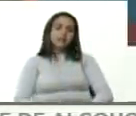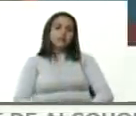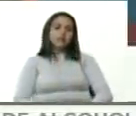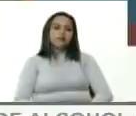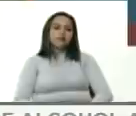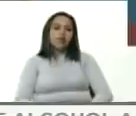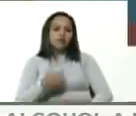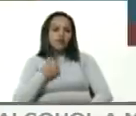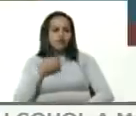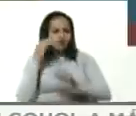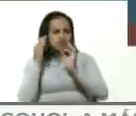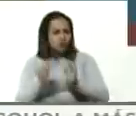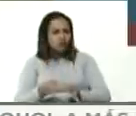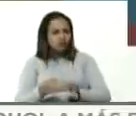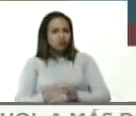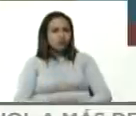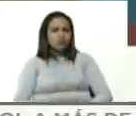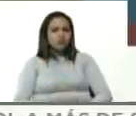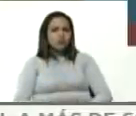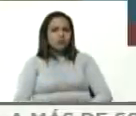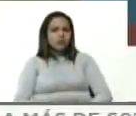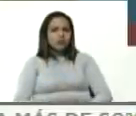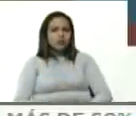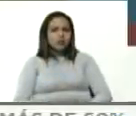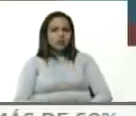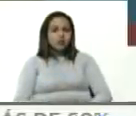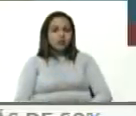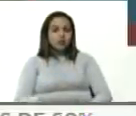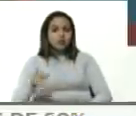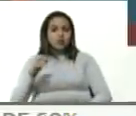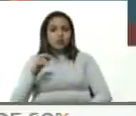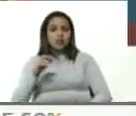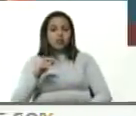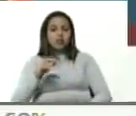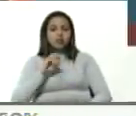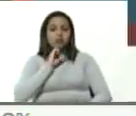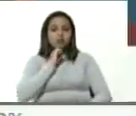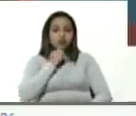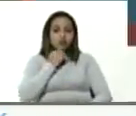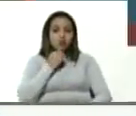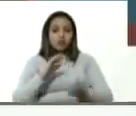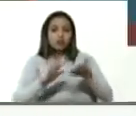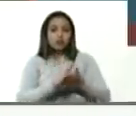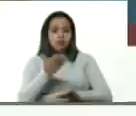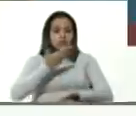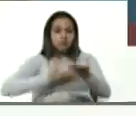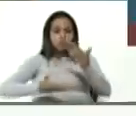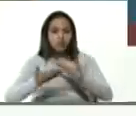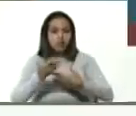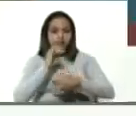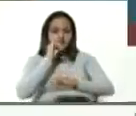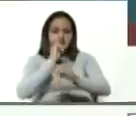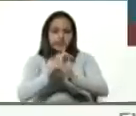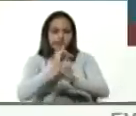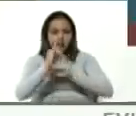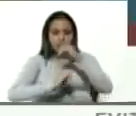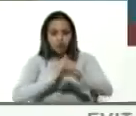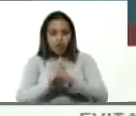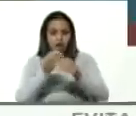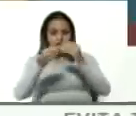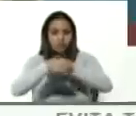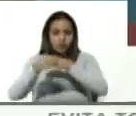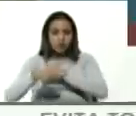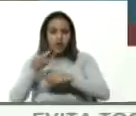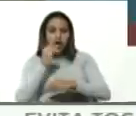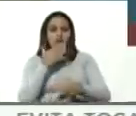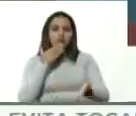Rusia en el caso de que las vacunas sean efectivas hará los protocolos internacionales respectivos y bueno ya hemos planteado incluso